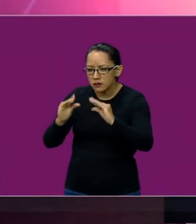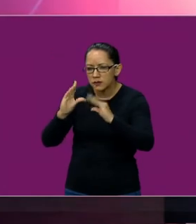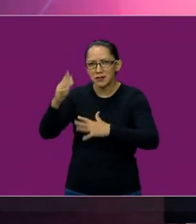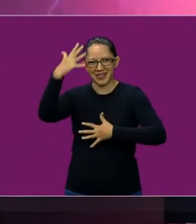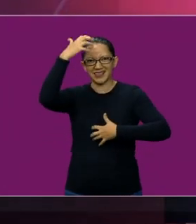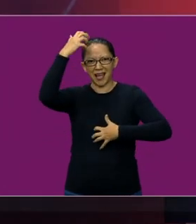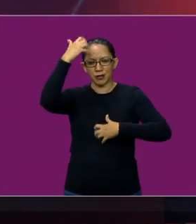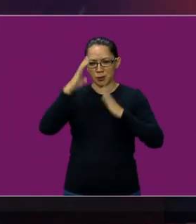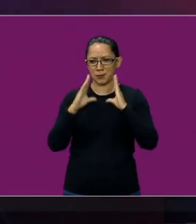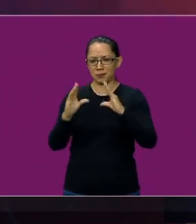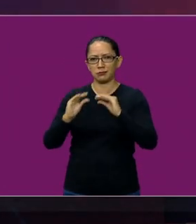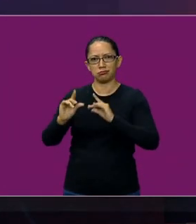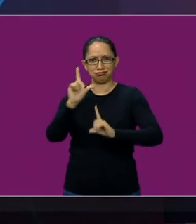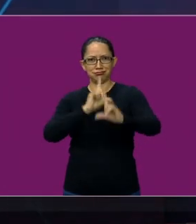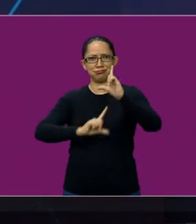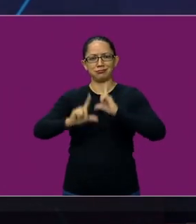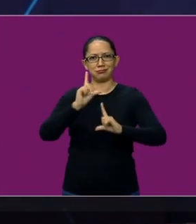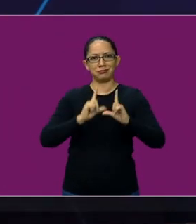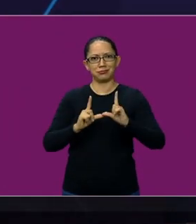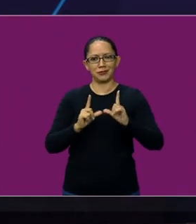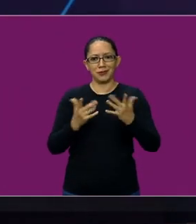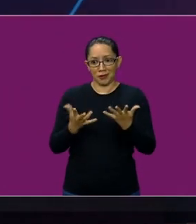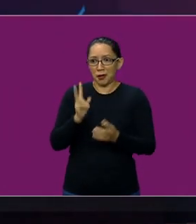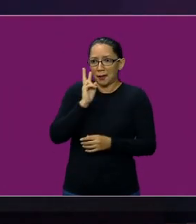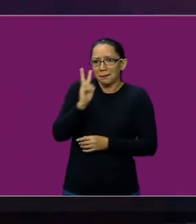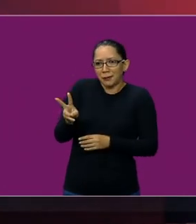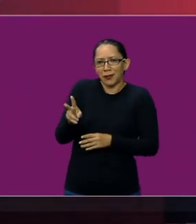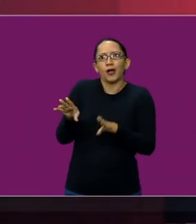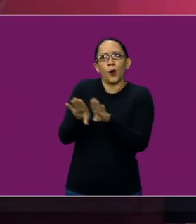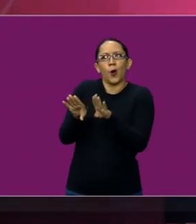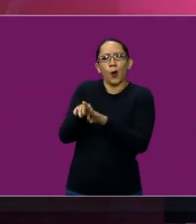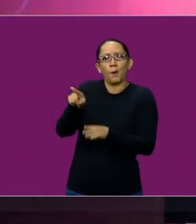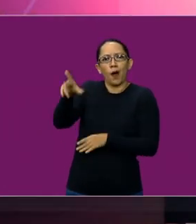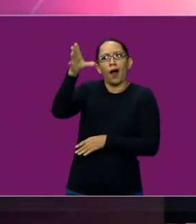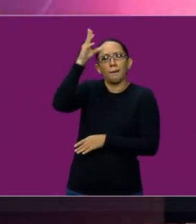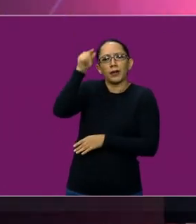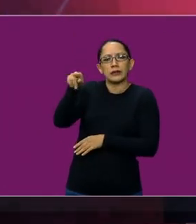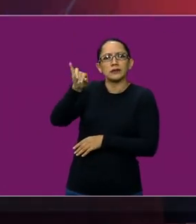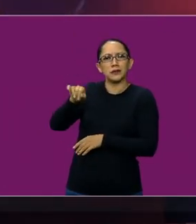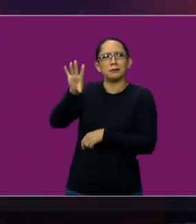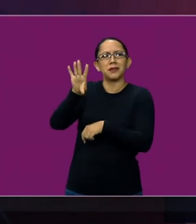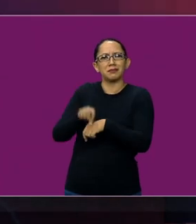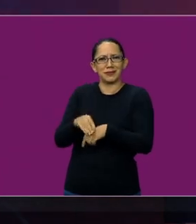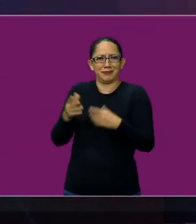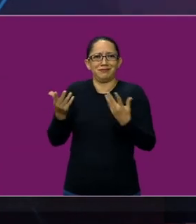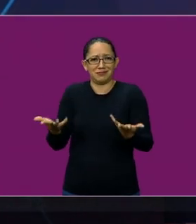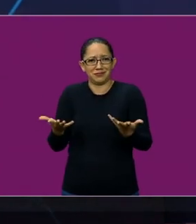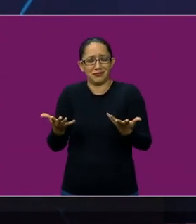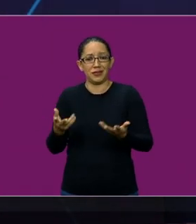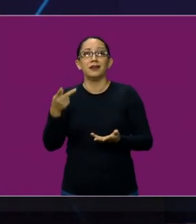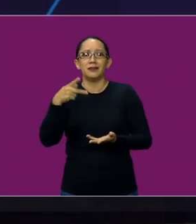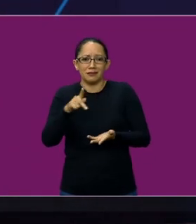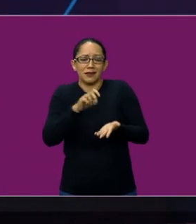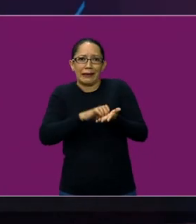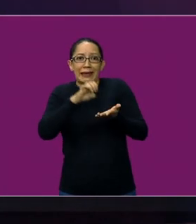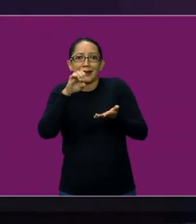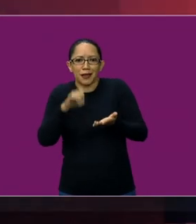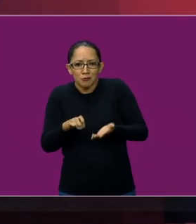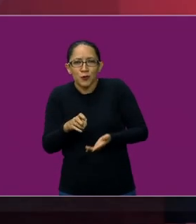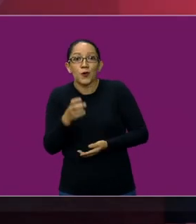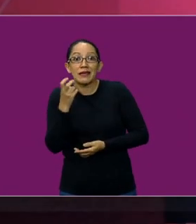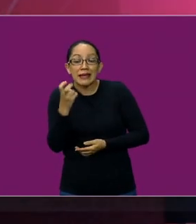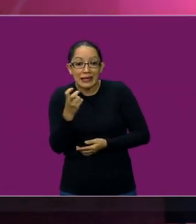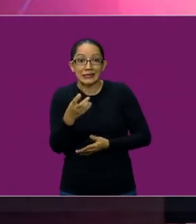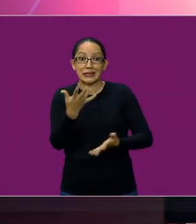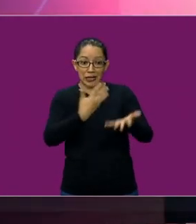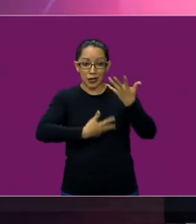supone que somos muy parientes. Sí, científicamente está probado, ¿no? Exacto. Pero, ¿qué quiere decir? Que es tan posible y tan útil